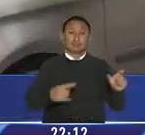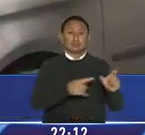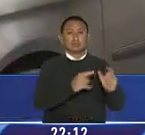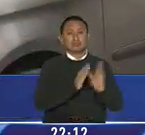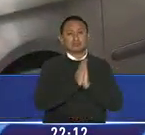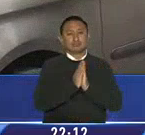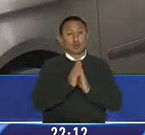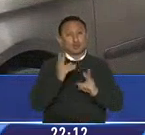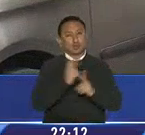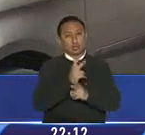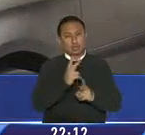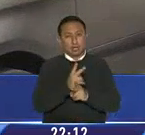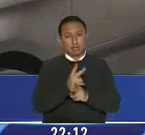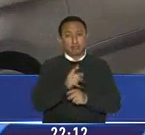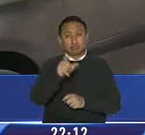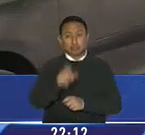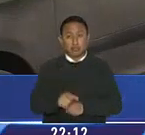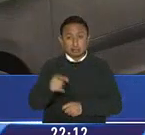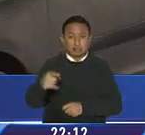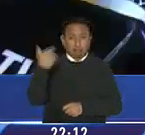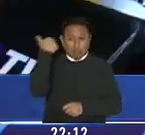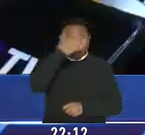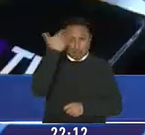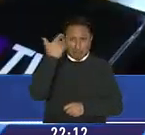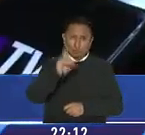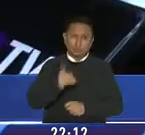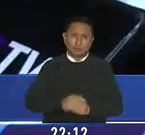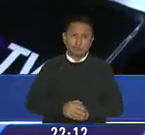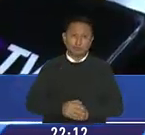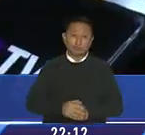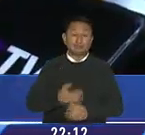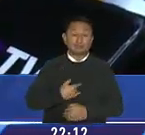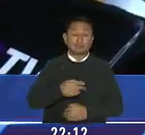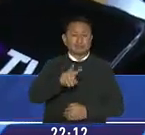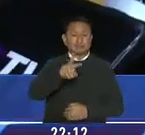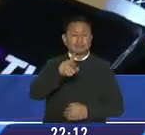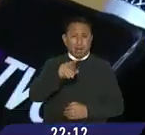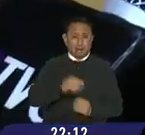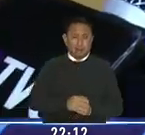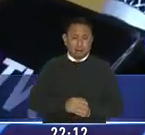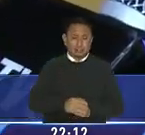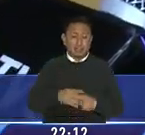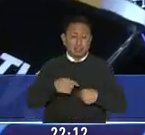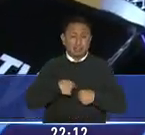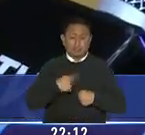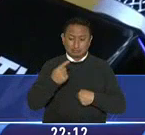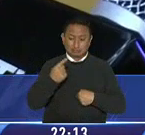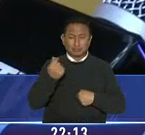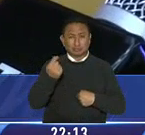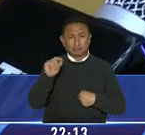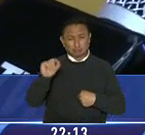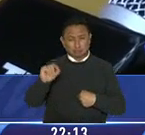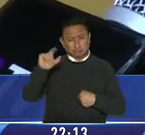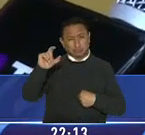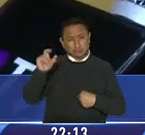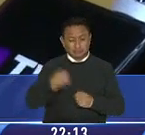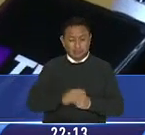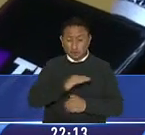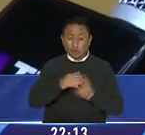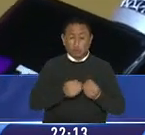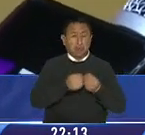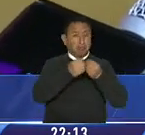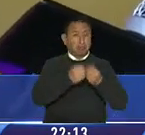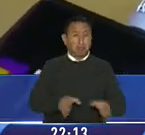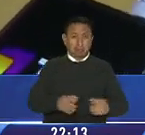no dejarse engañar por parte de personas inescrupulosas. A veces, por tratar de ganarse unos dólares de más, se pierde todo.